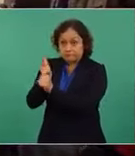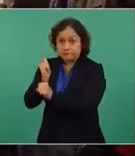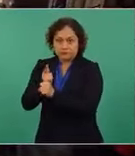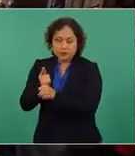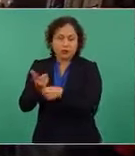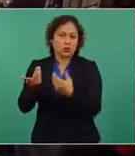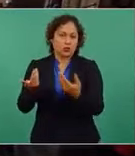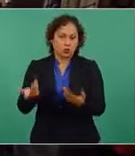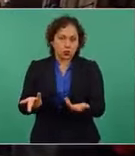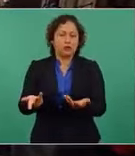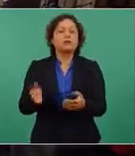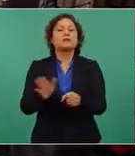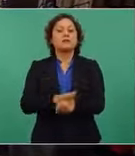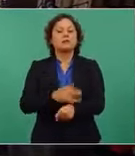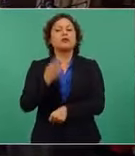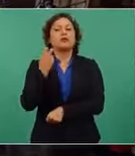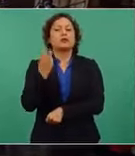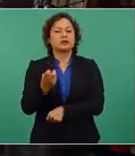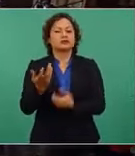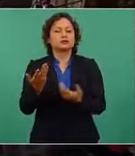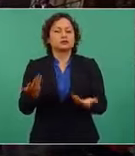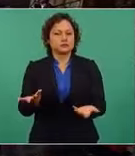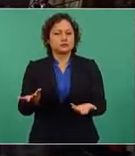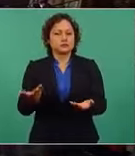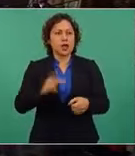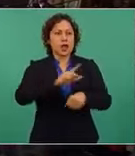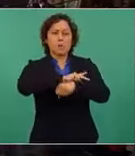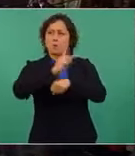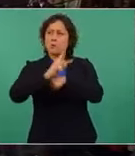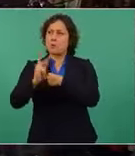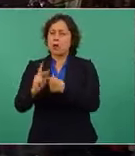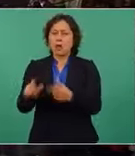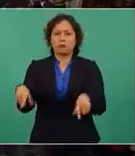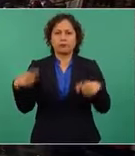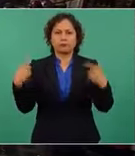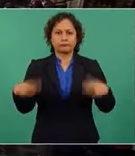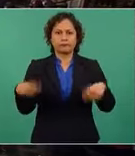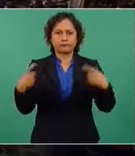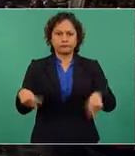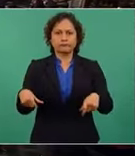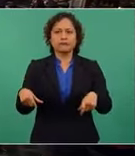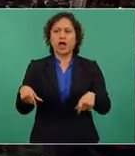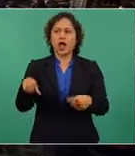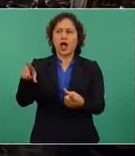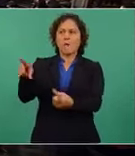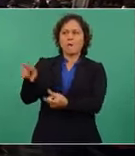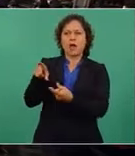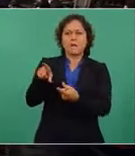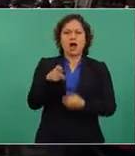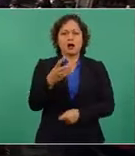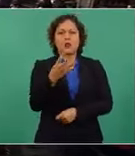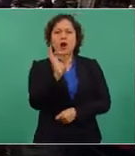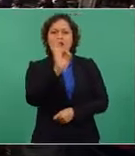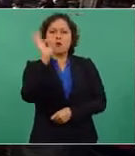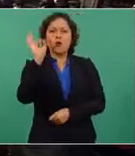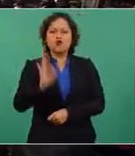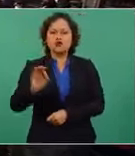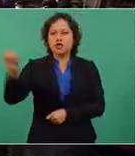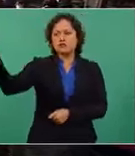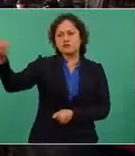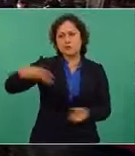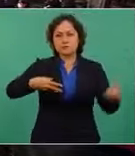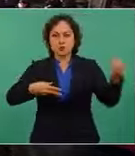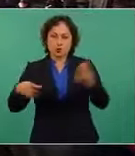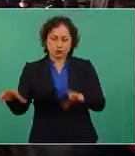Entonces, cuatro por ciento de los ingresos de las utilidades de quienes tienen